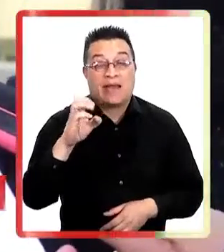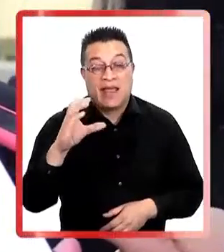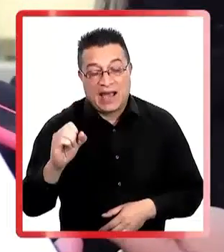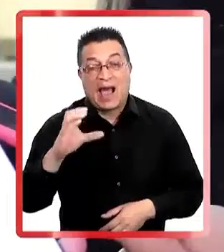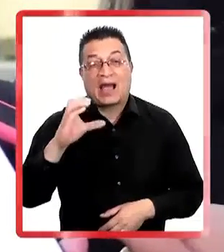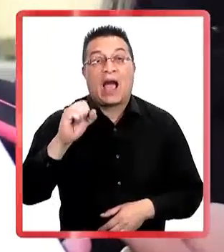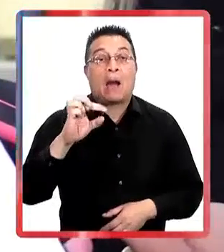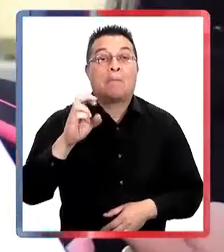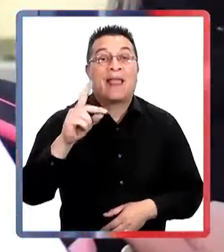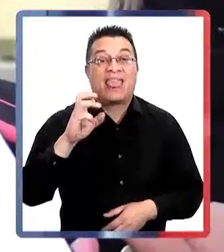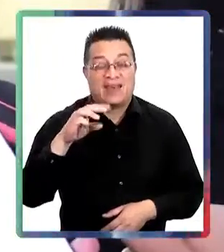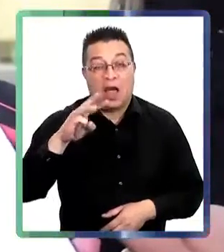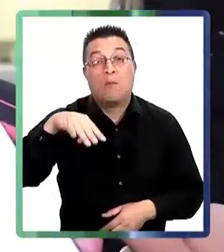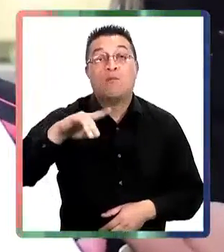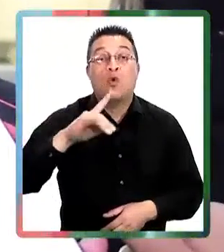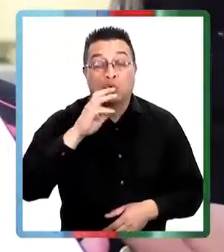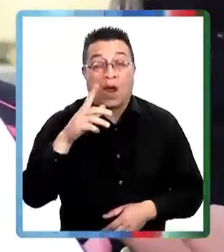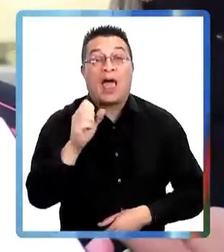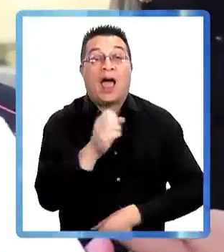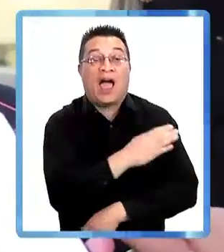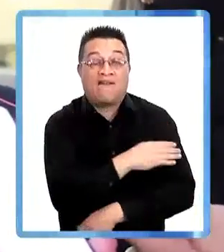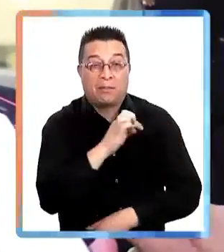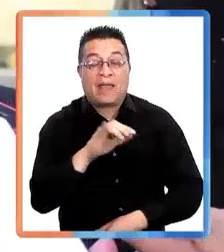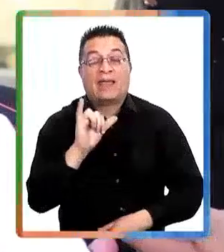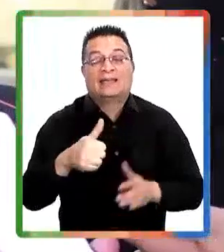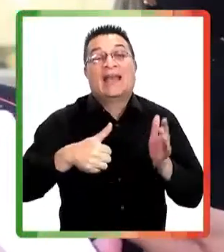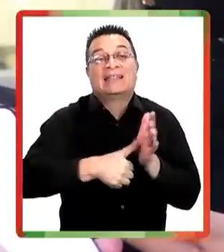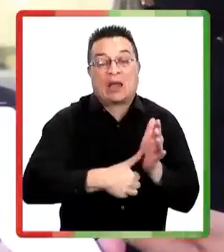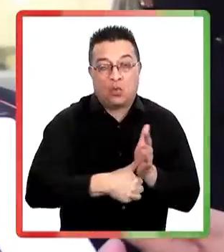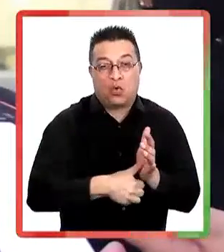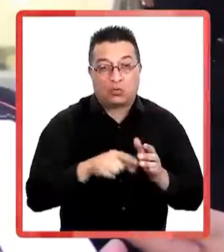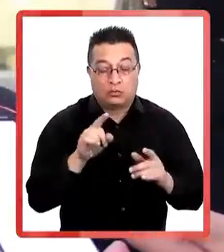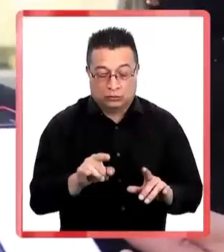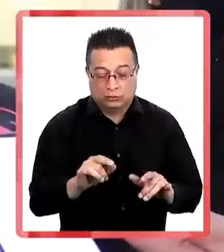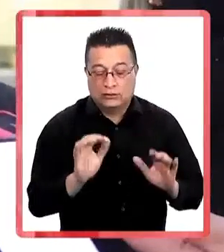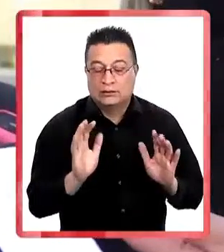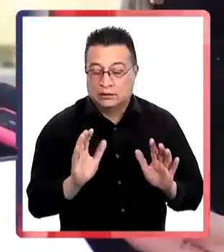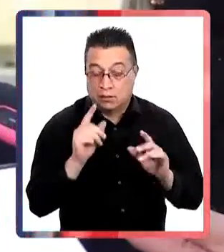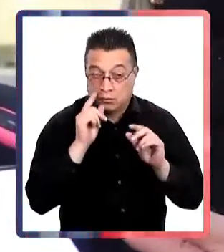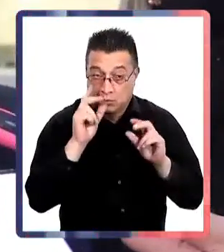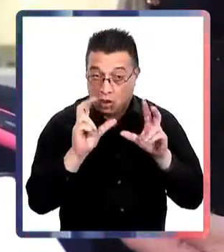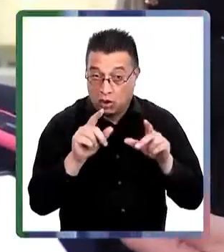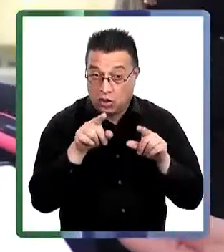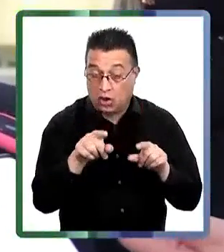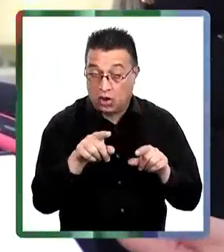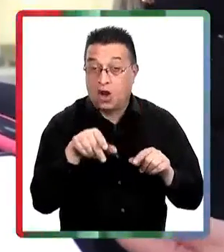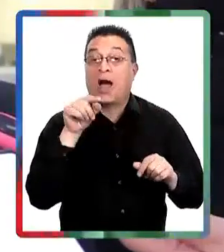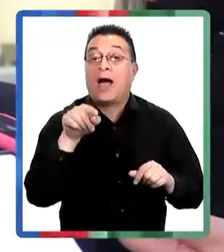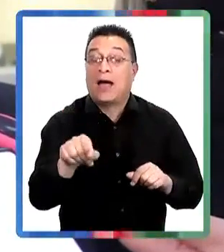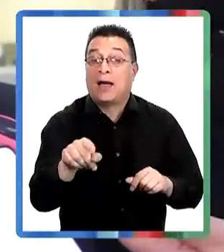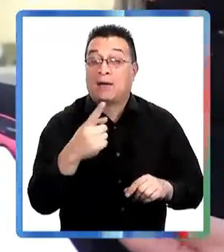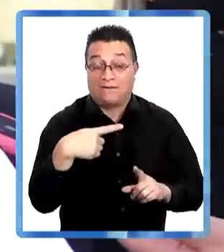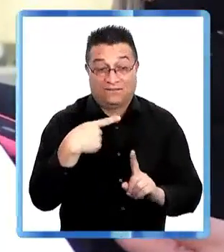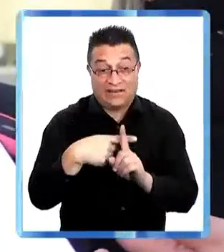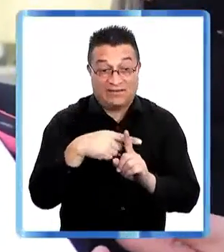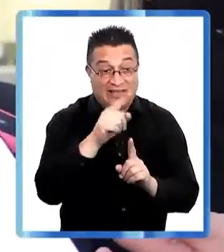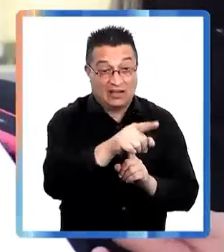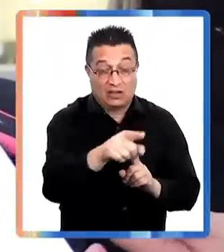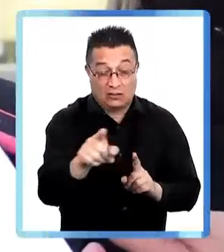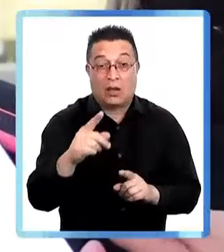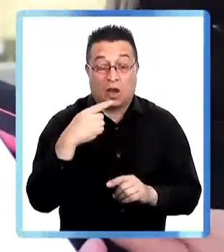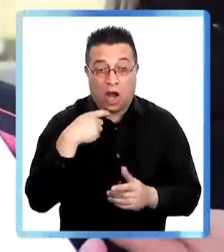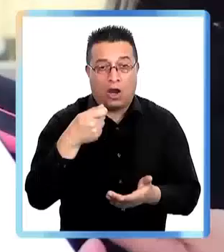CAPREDENA, de las mutualidades, de las AFP y las compañías de seguros. Y aquí hay que hacer un alcance. Nuestros beneficiados,